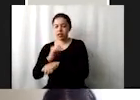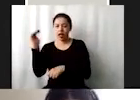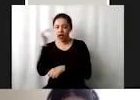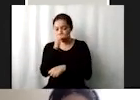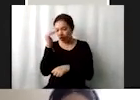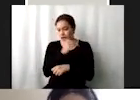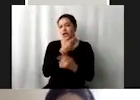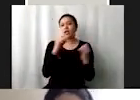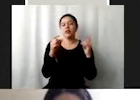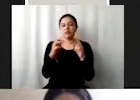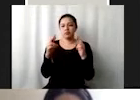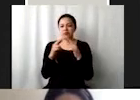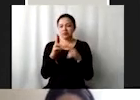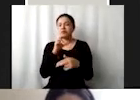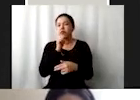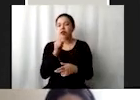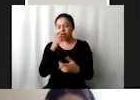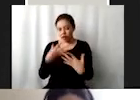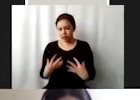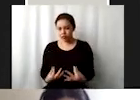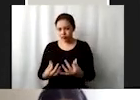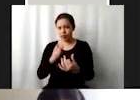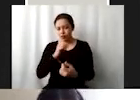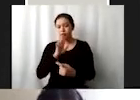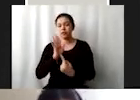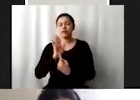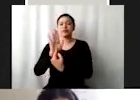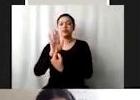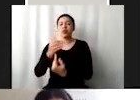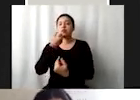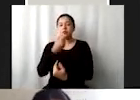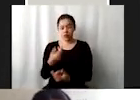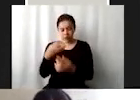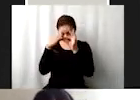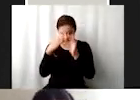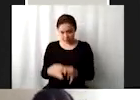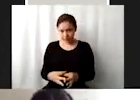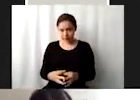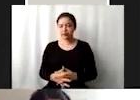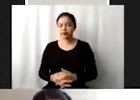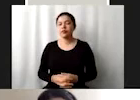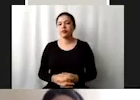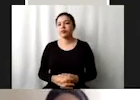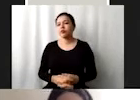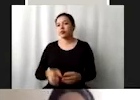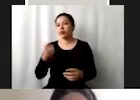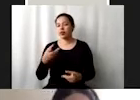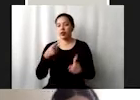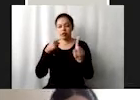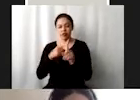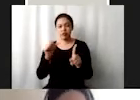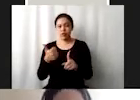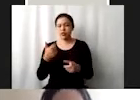calidad con resultados de aprendizaje pertinentes y efectivos. Este es otro de los objetivos